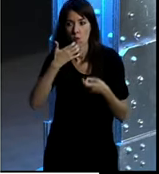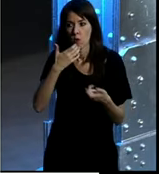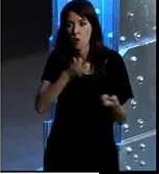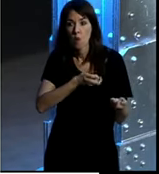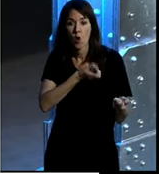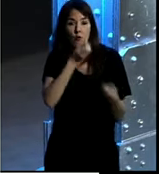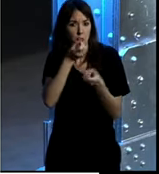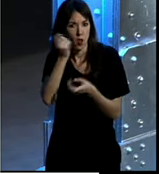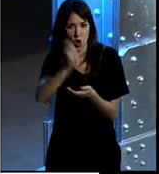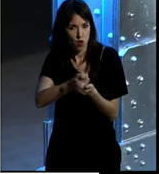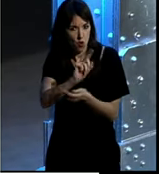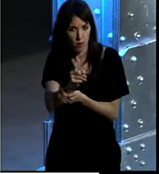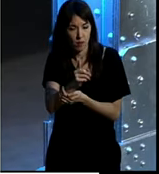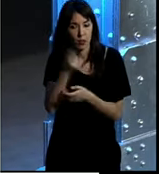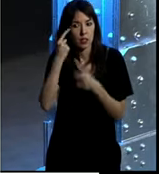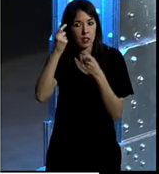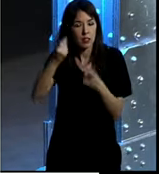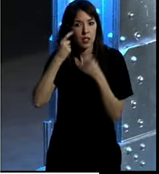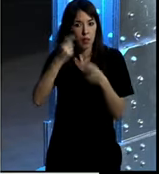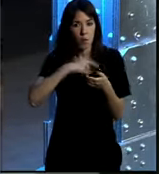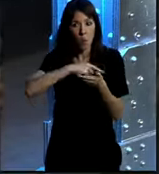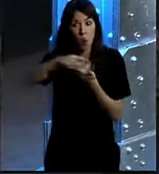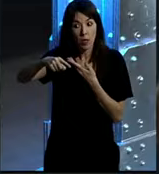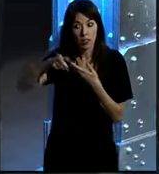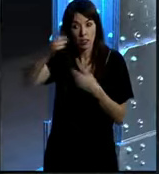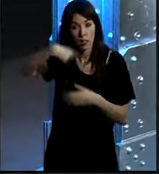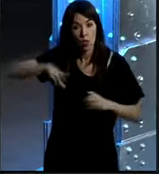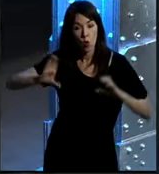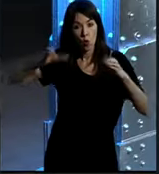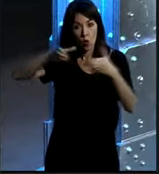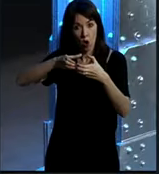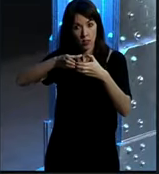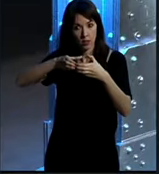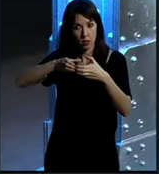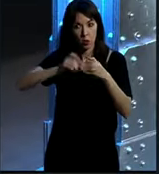informaciones, no pagalas, pero tratabas de canalizar una serie de mensajes hacia unos colectivos